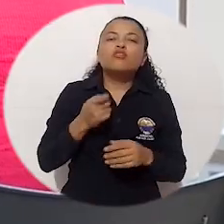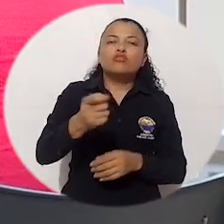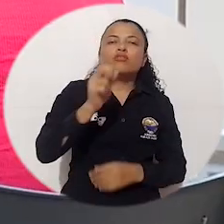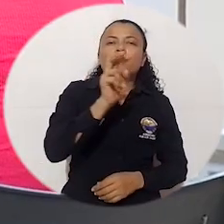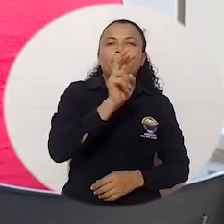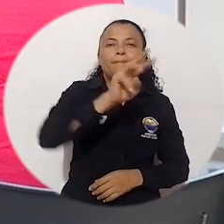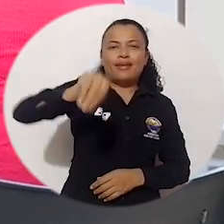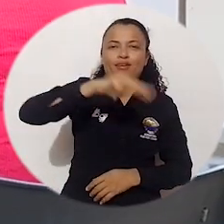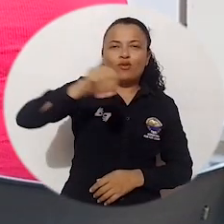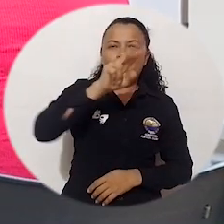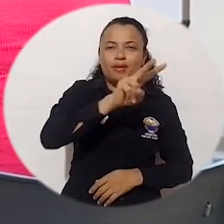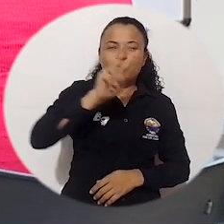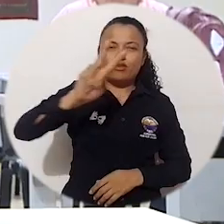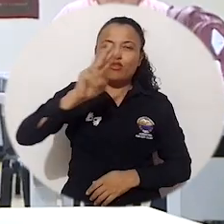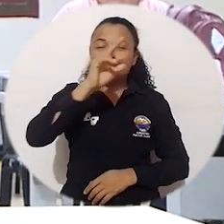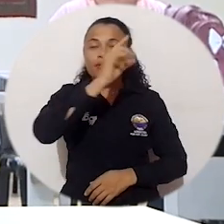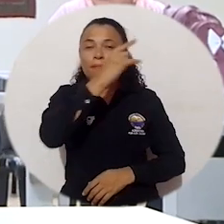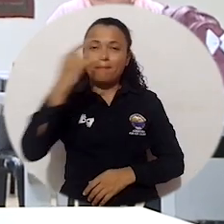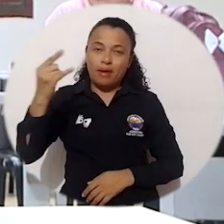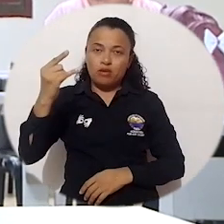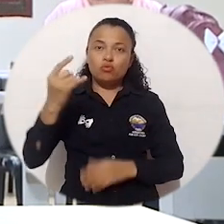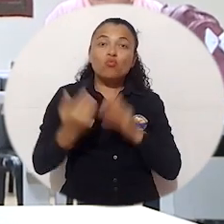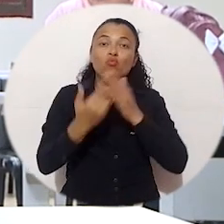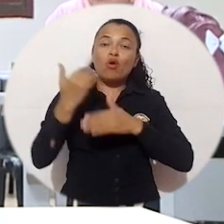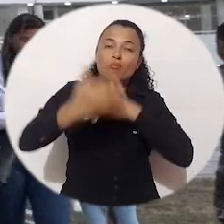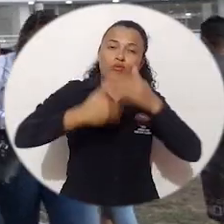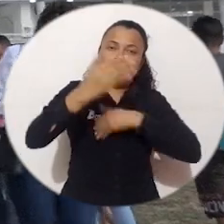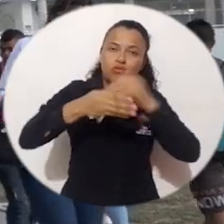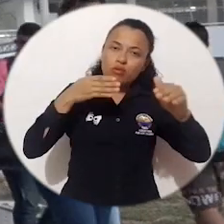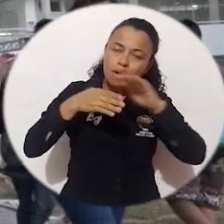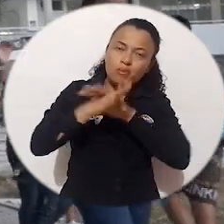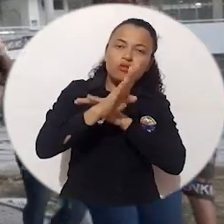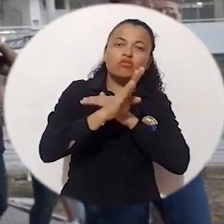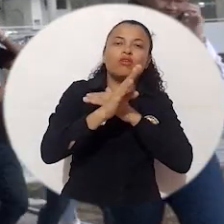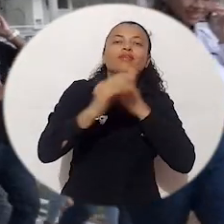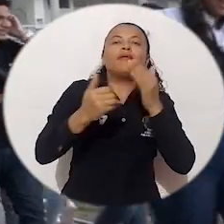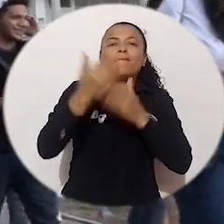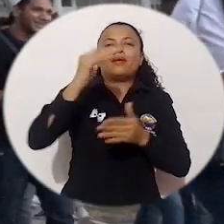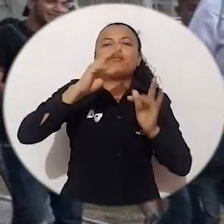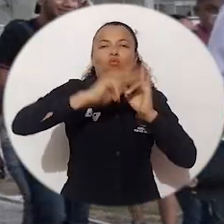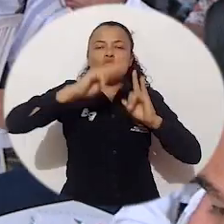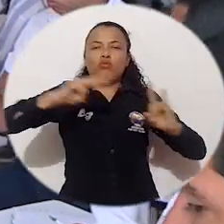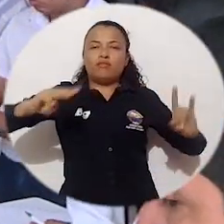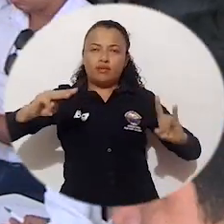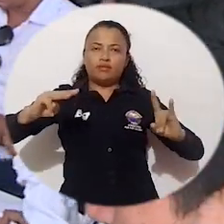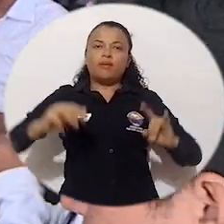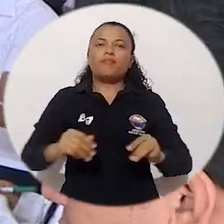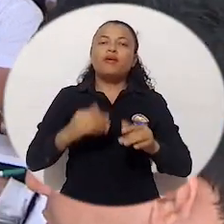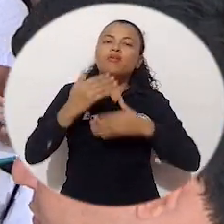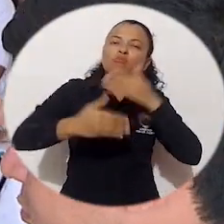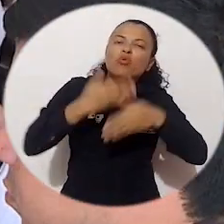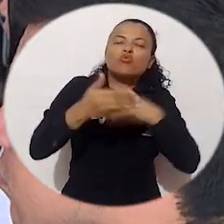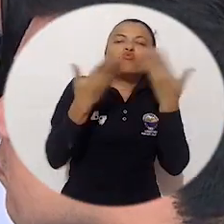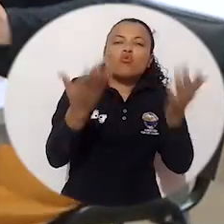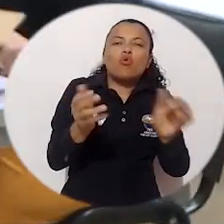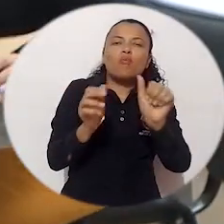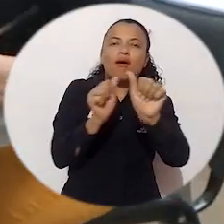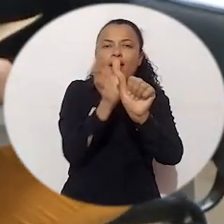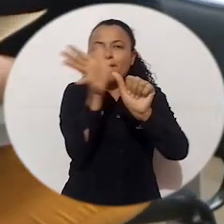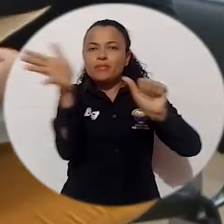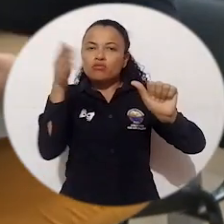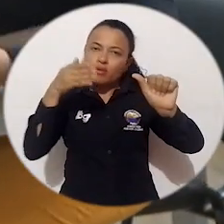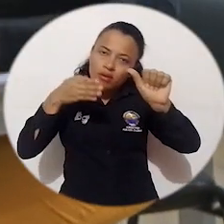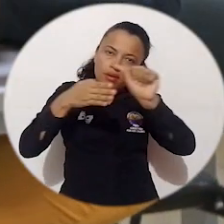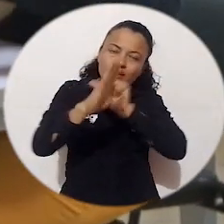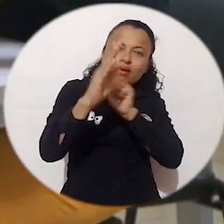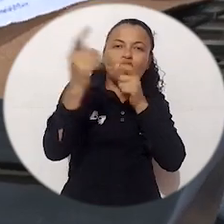Desde este miércoles 22 de marzo, un nuevo periodo de admisión inicia en la Universidad del Magdalena, proceso que se realiza